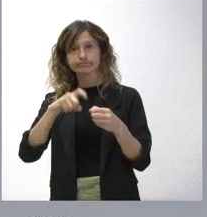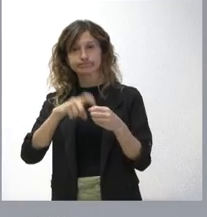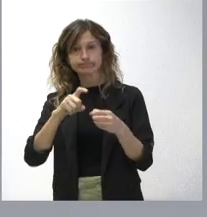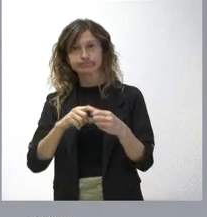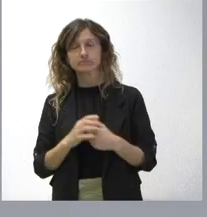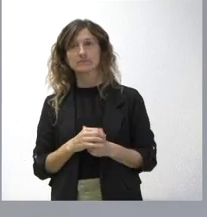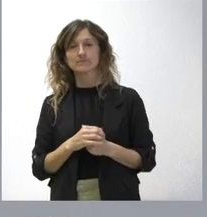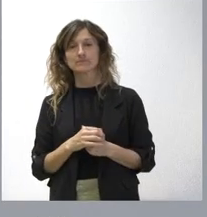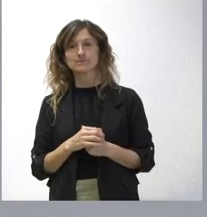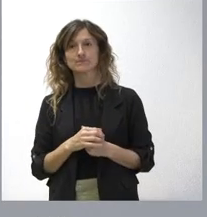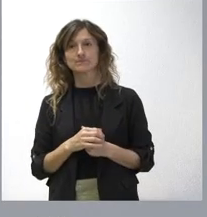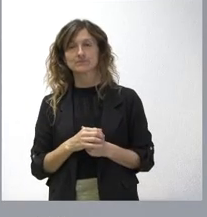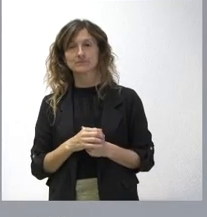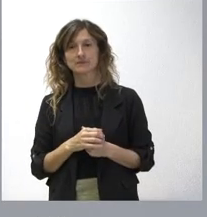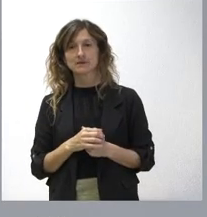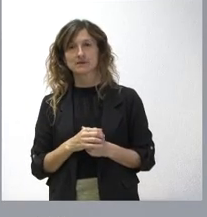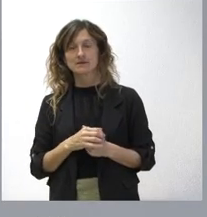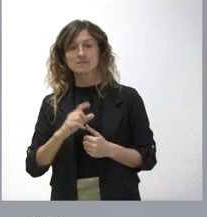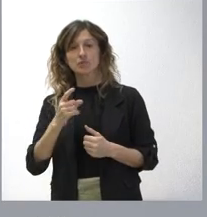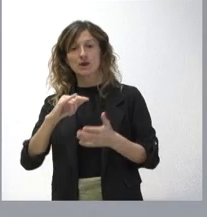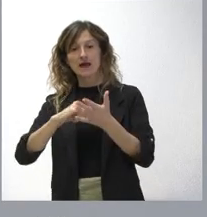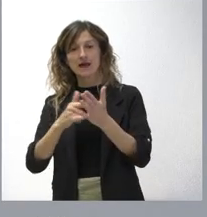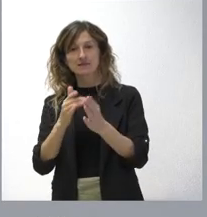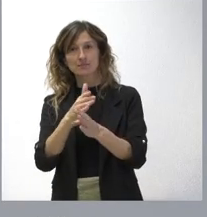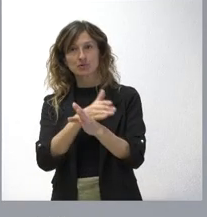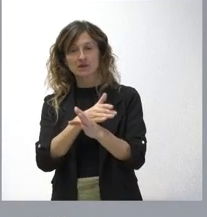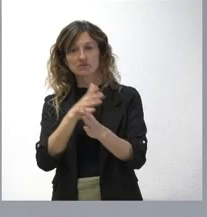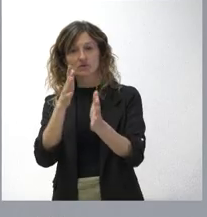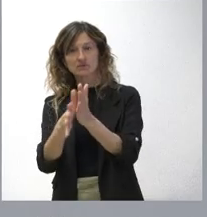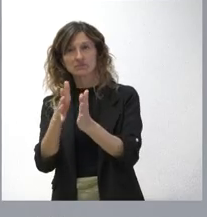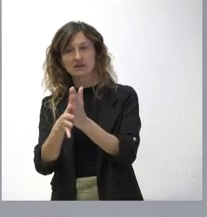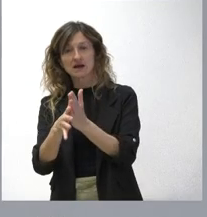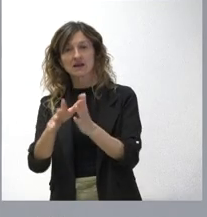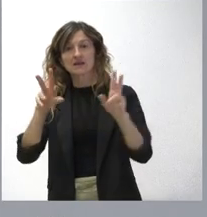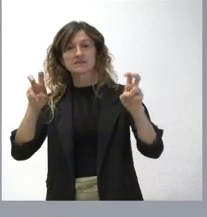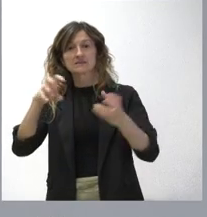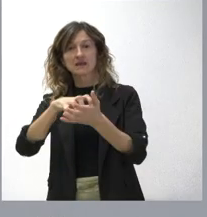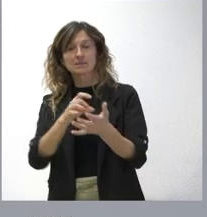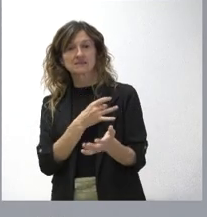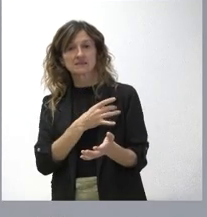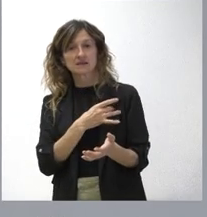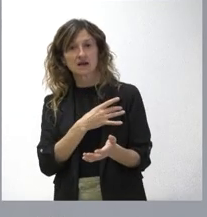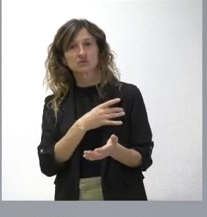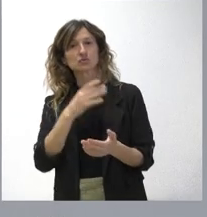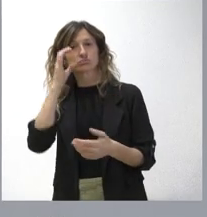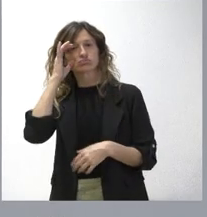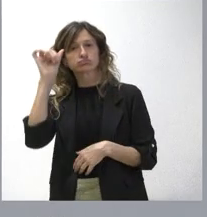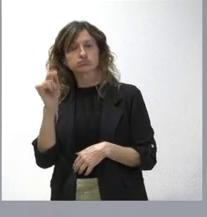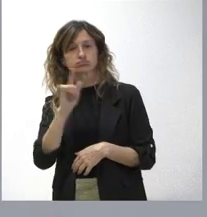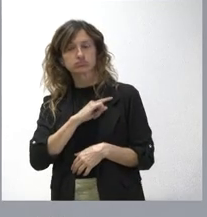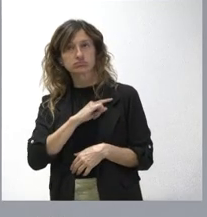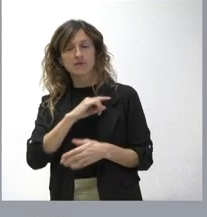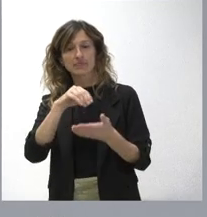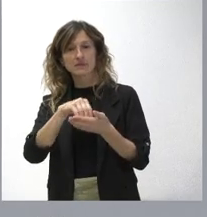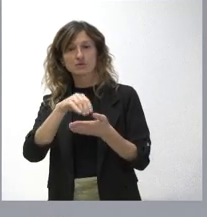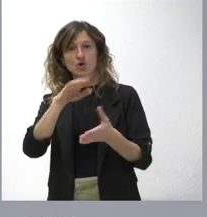exponer este anteproyecto por parte de las centrales sindicales dentro de lo que es la comunidad autónoma y más